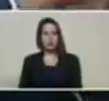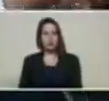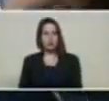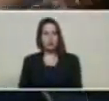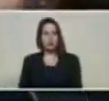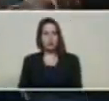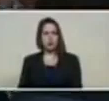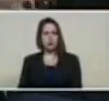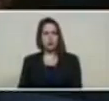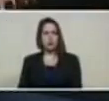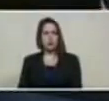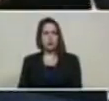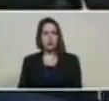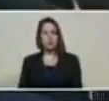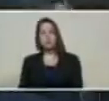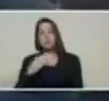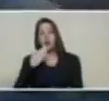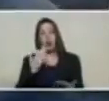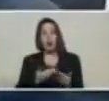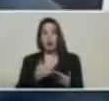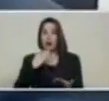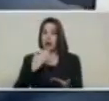Bueno, muchas gracias.